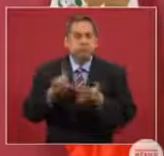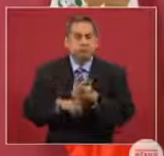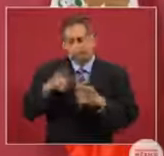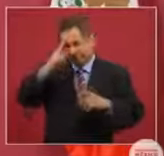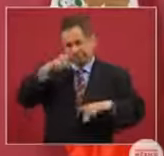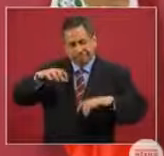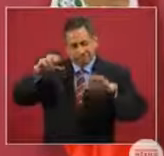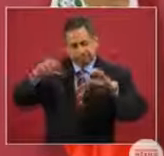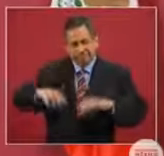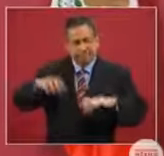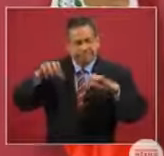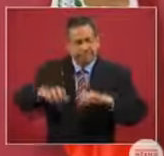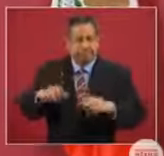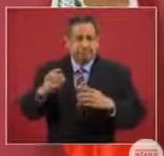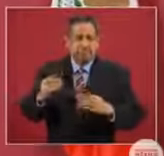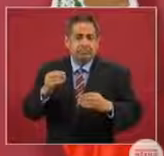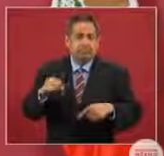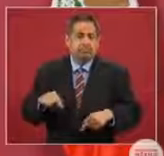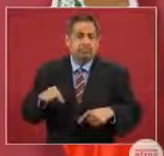llueve.